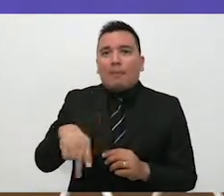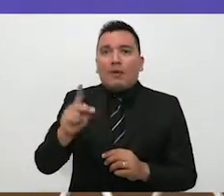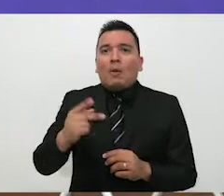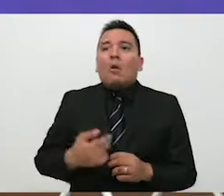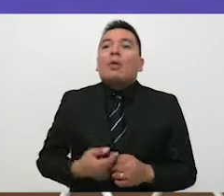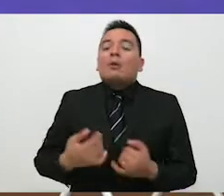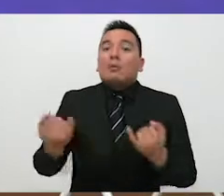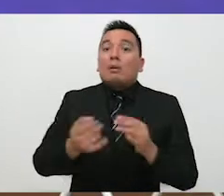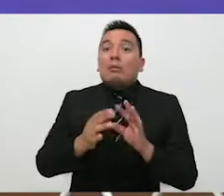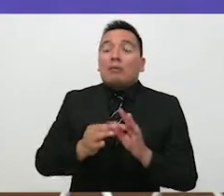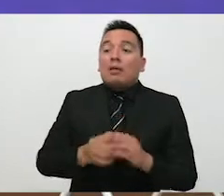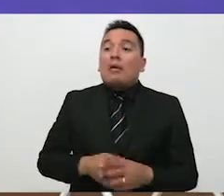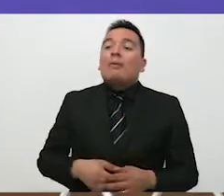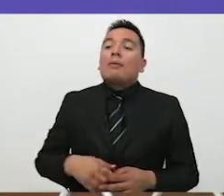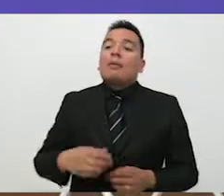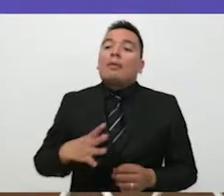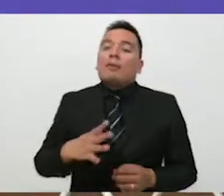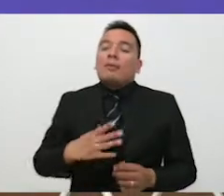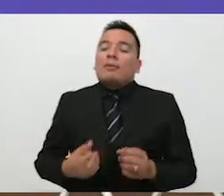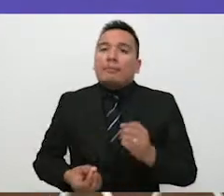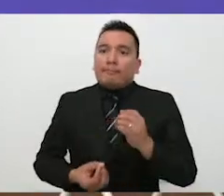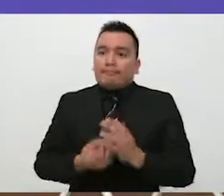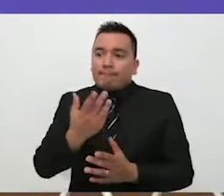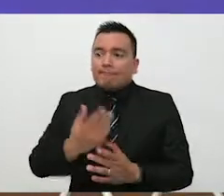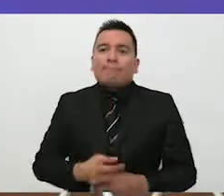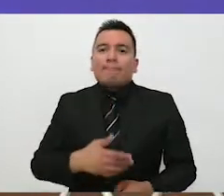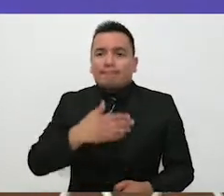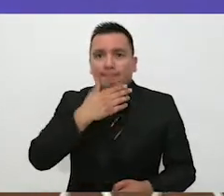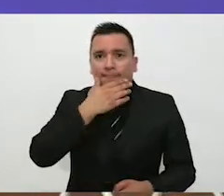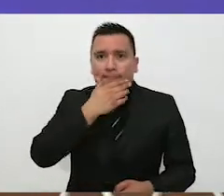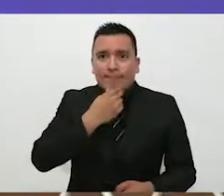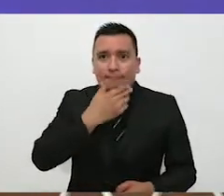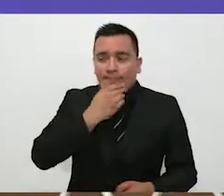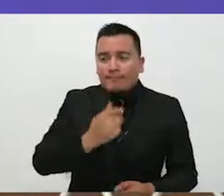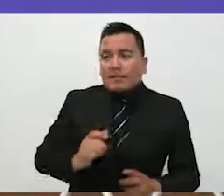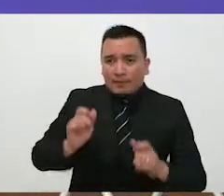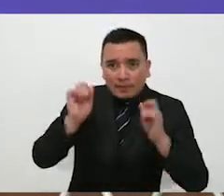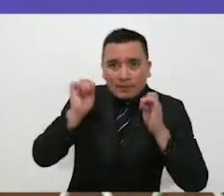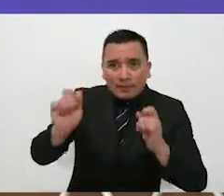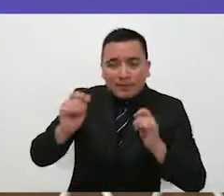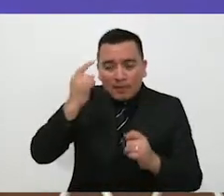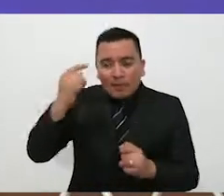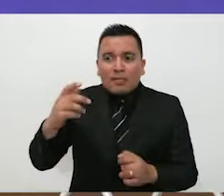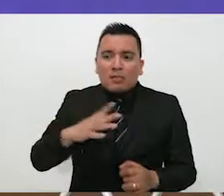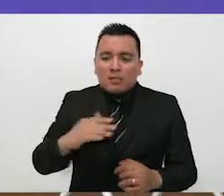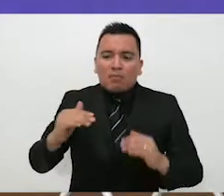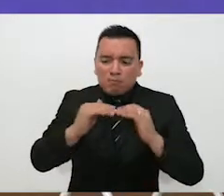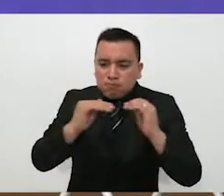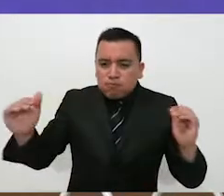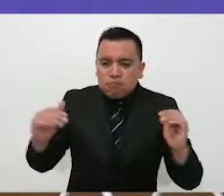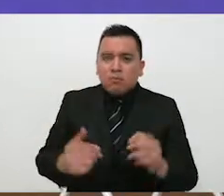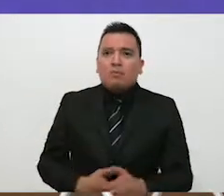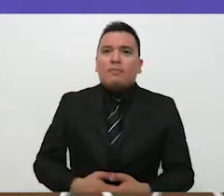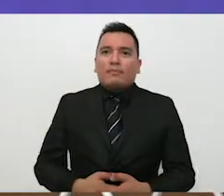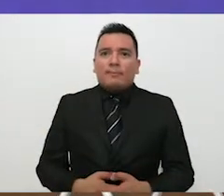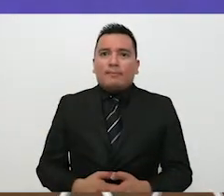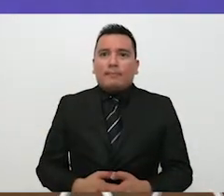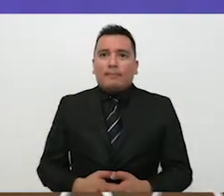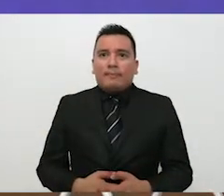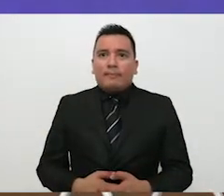hombre en la sociedad, de la nueva masculinidad que se requiere para tener relaciones más justas y más equitativas en la sociedad.